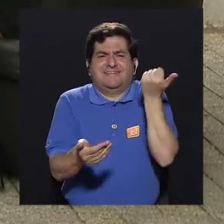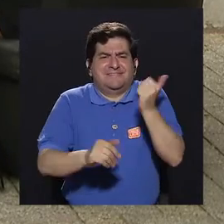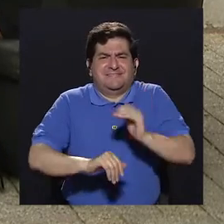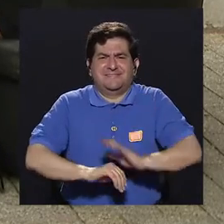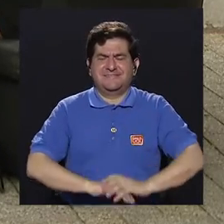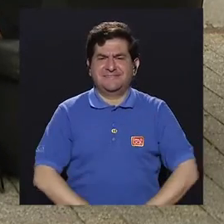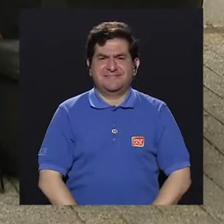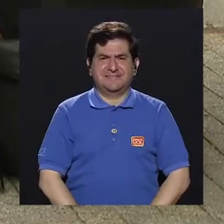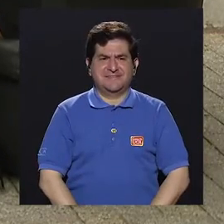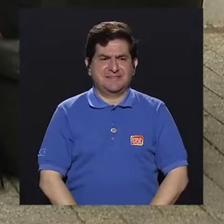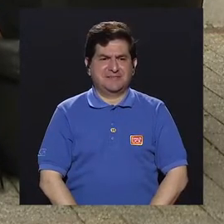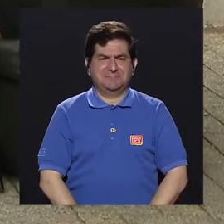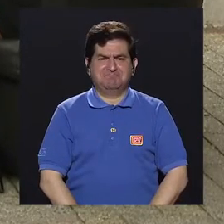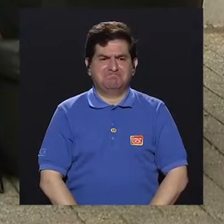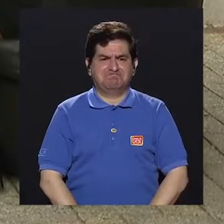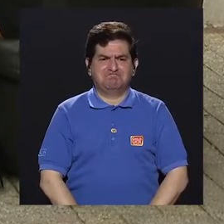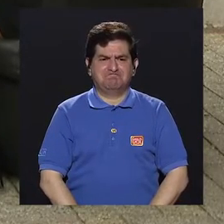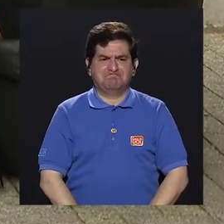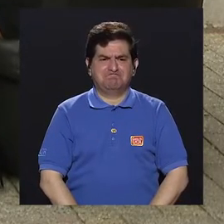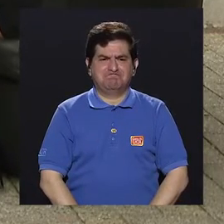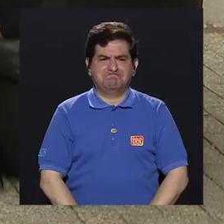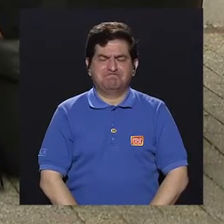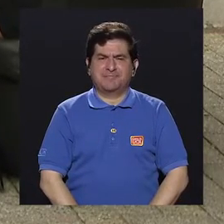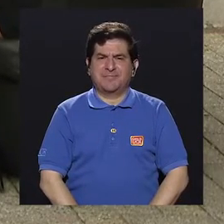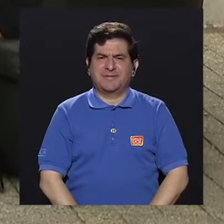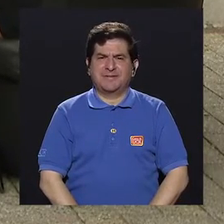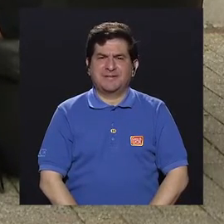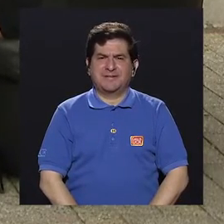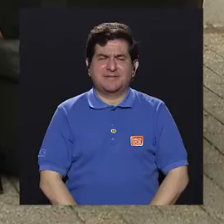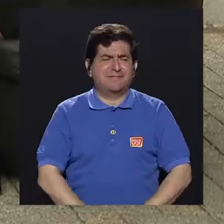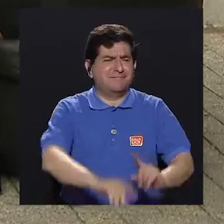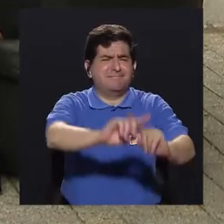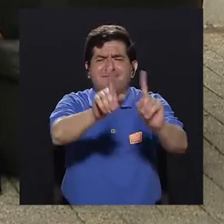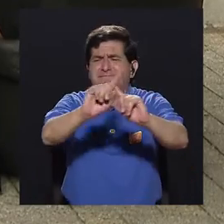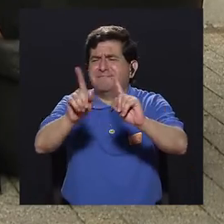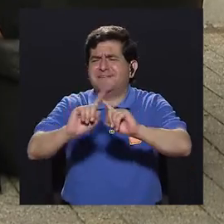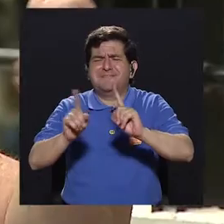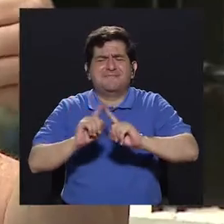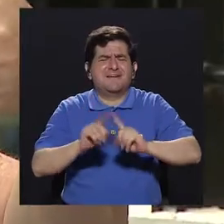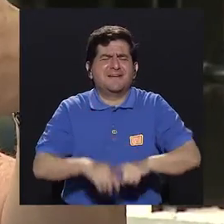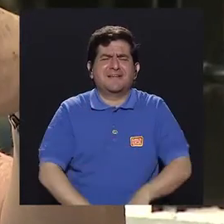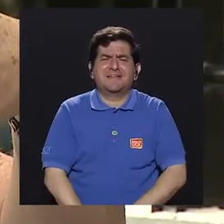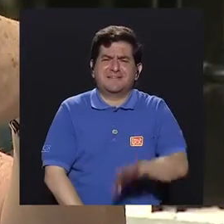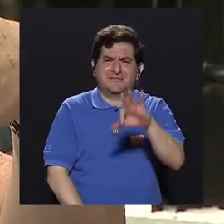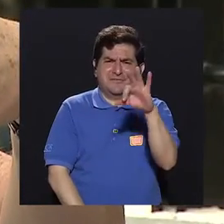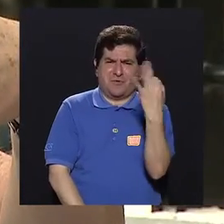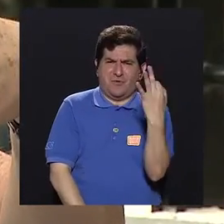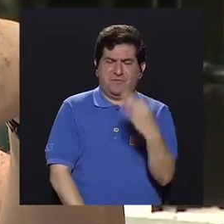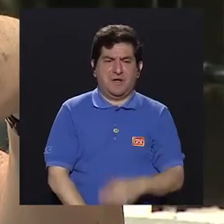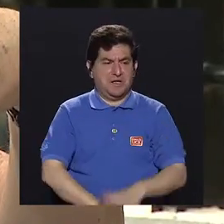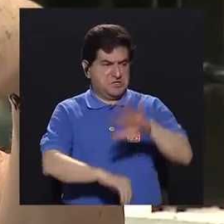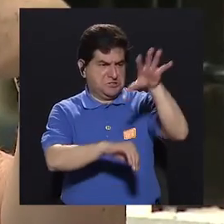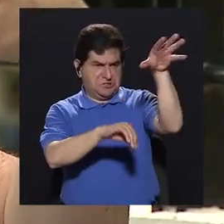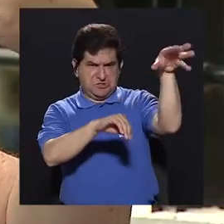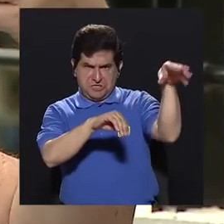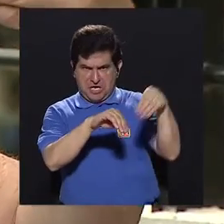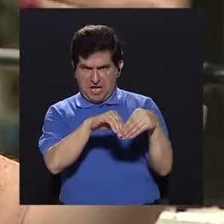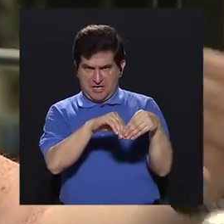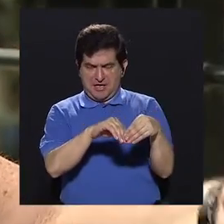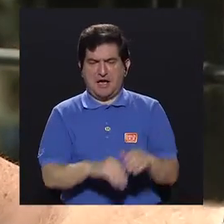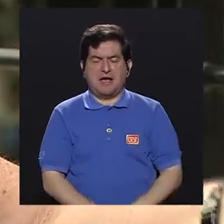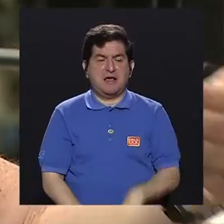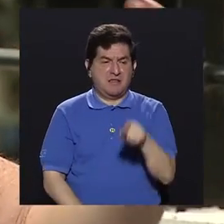digamos, de infinidad de formas. Podemos agregarlas